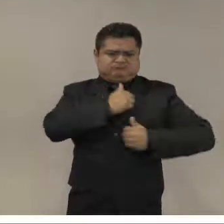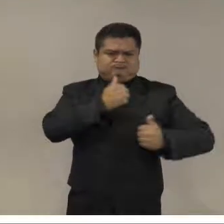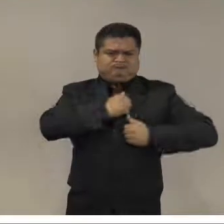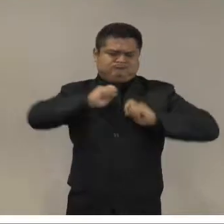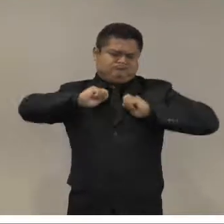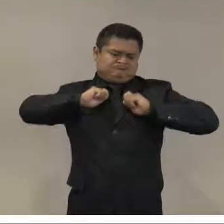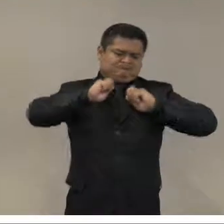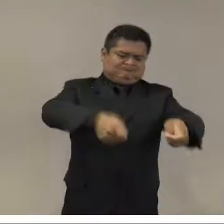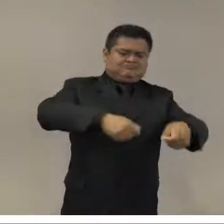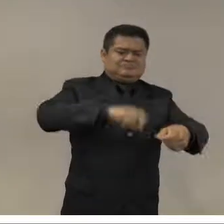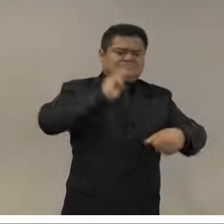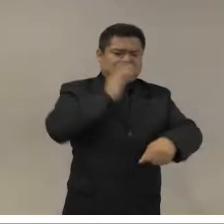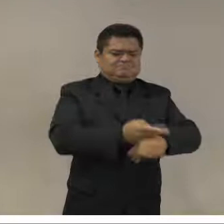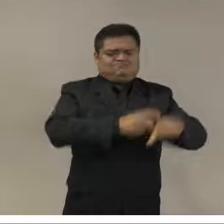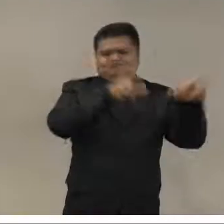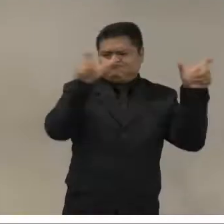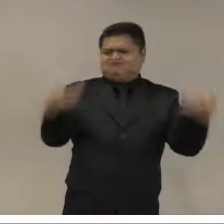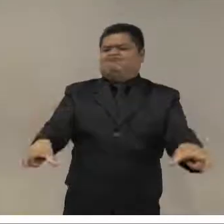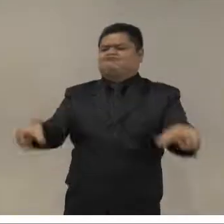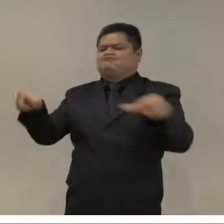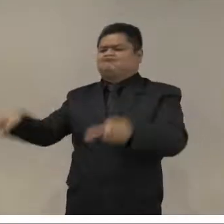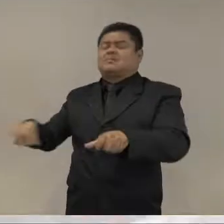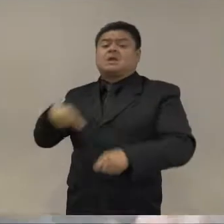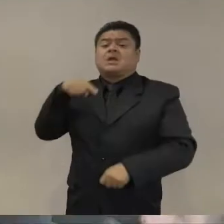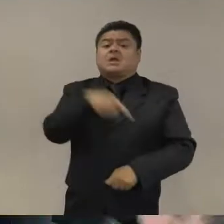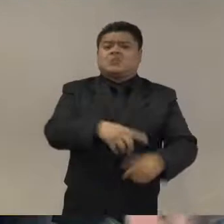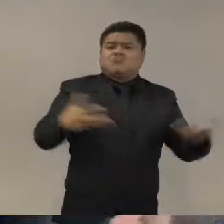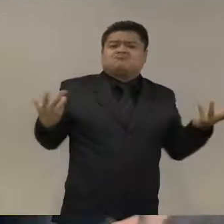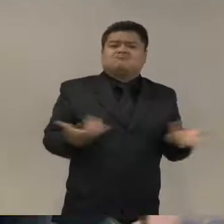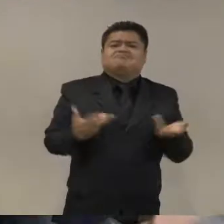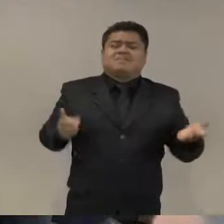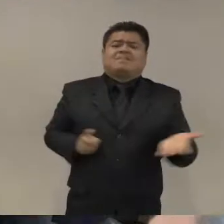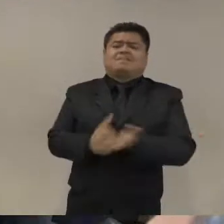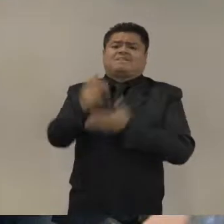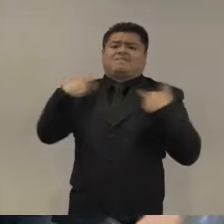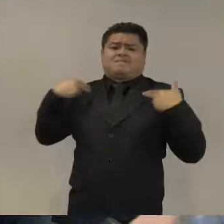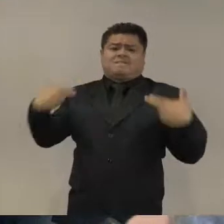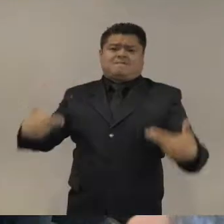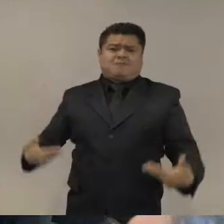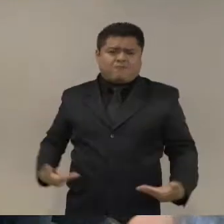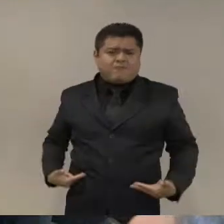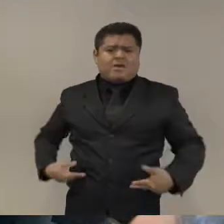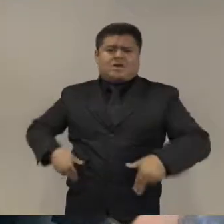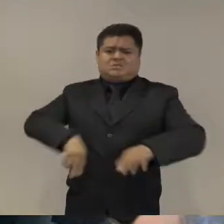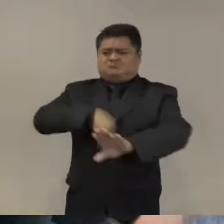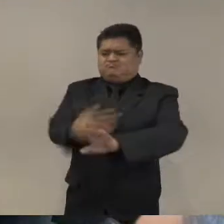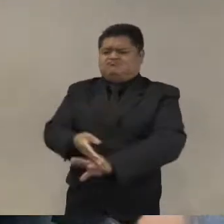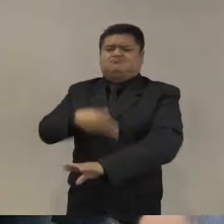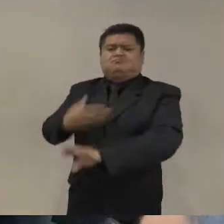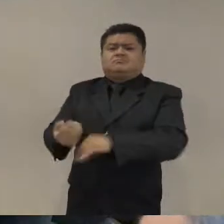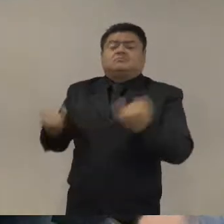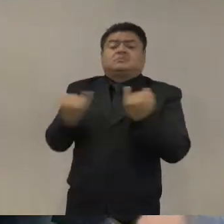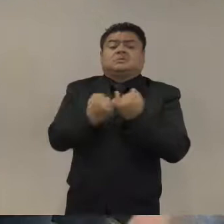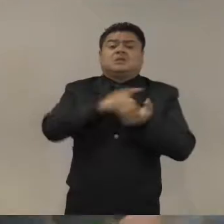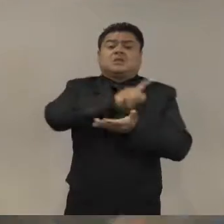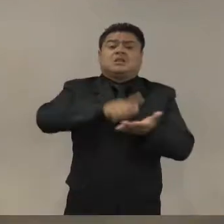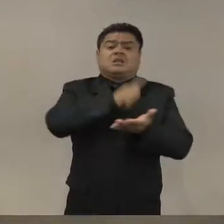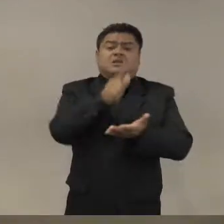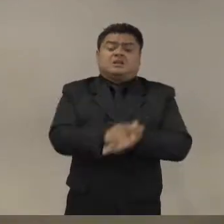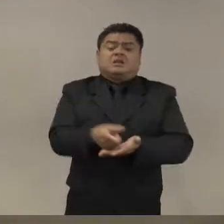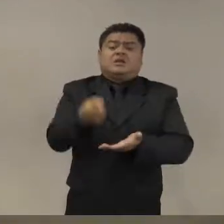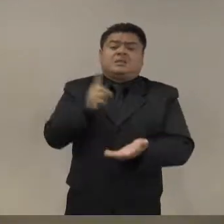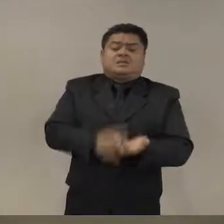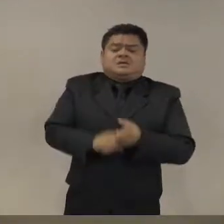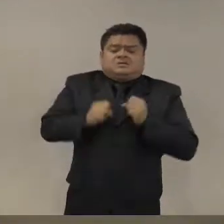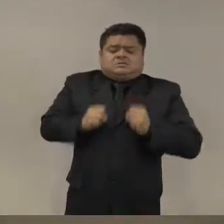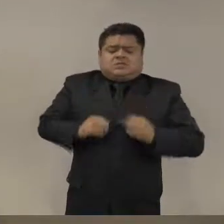de derechos humanos, la nueva ley de seguridad interna, que se derogó la propuesta del nuevo presidente de hacer